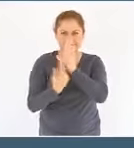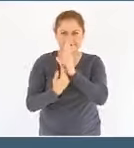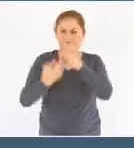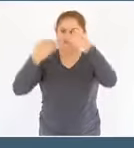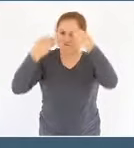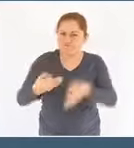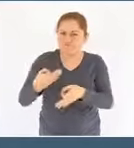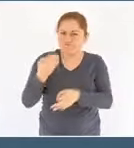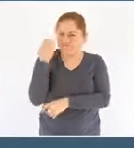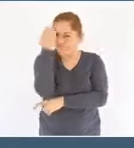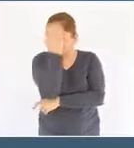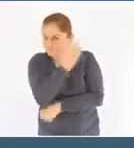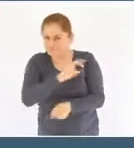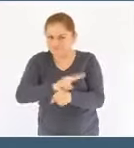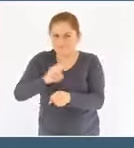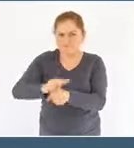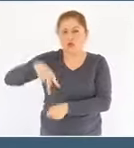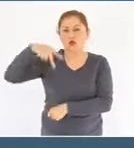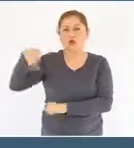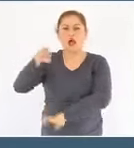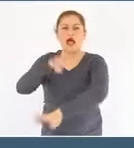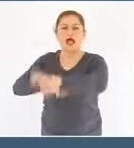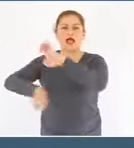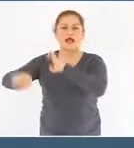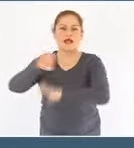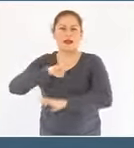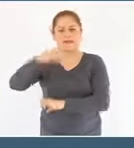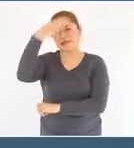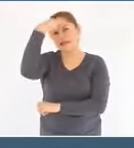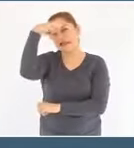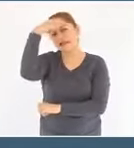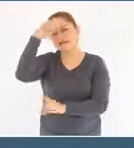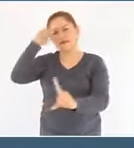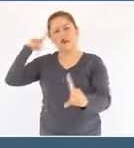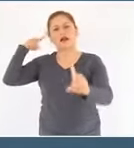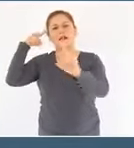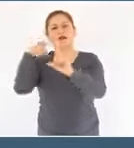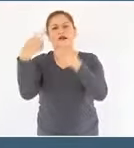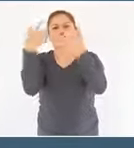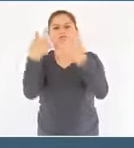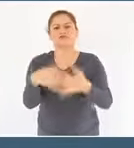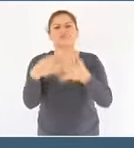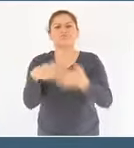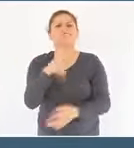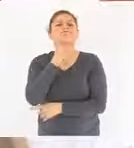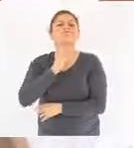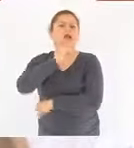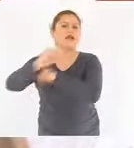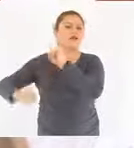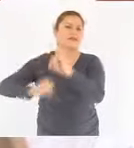especializada en los procesos de la industria petrolera internacional IHS